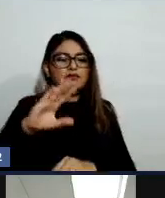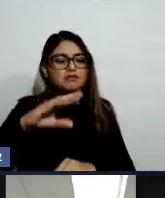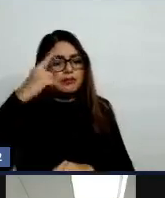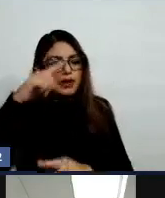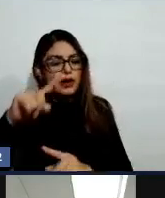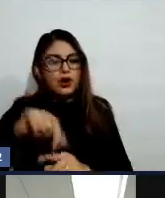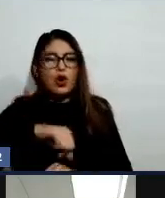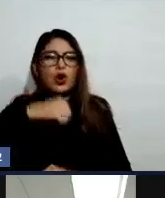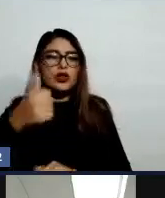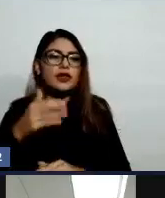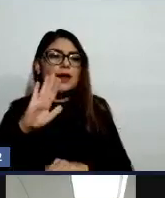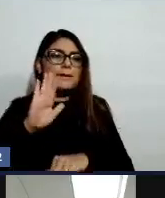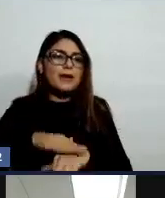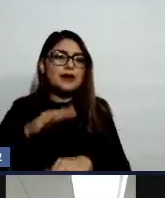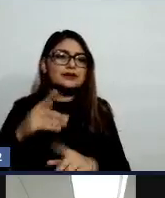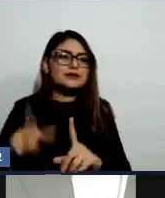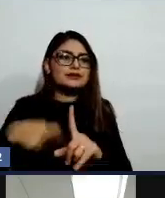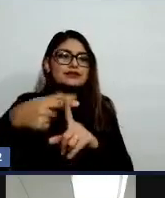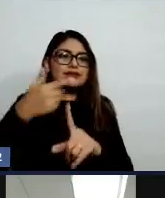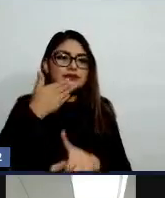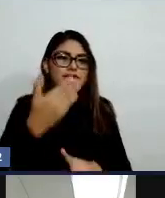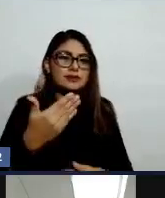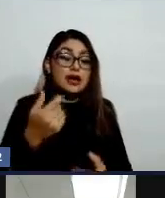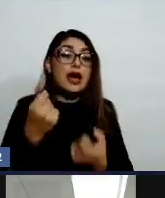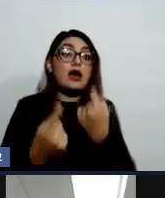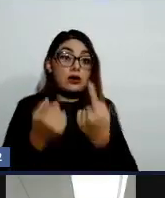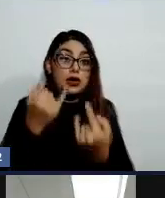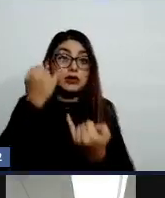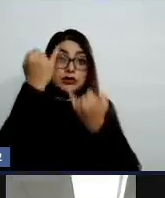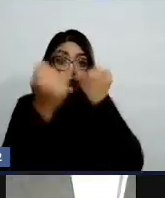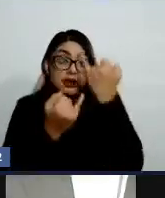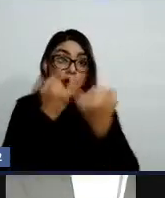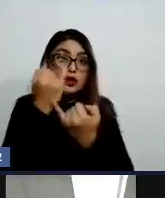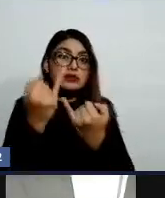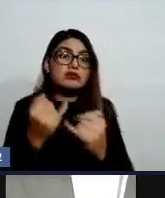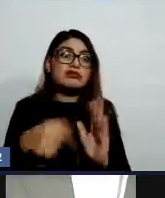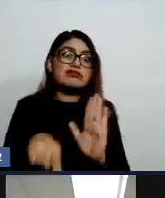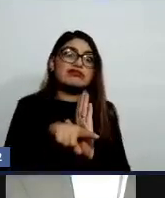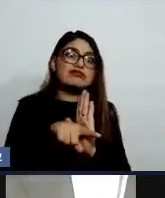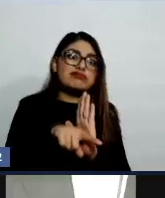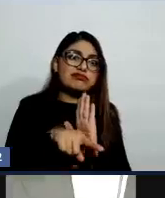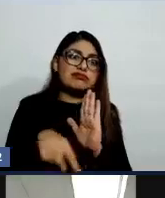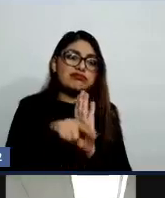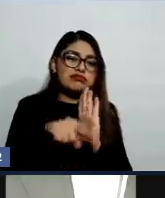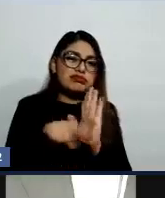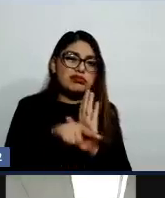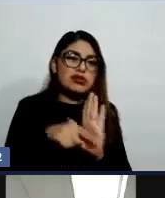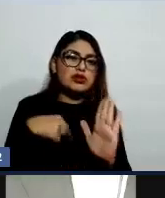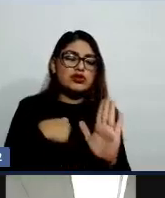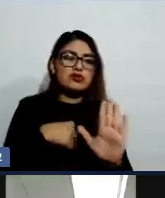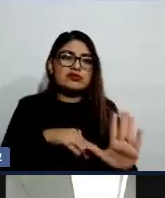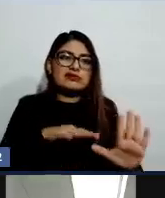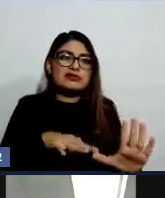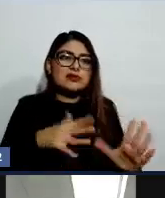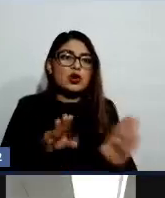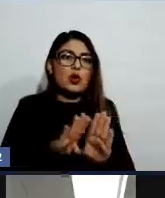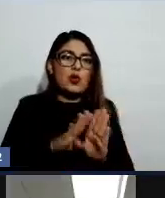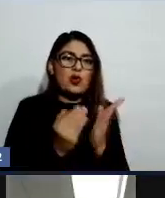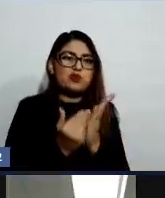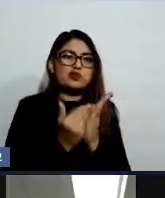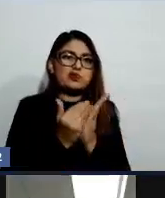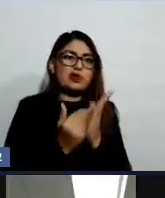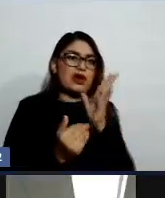limitan y hay creencias que potencializan. Entonces, si una creencia identifico que me está